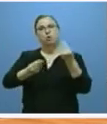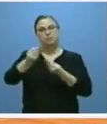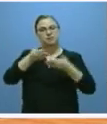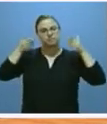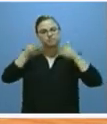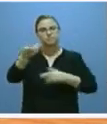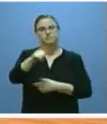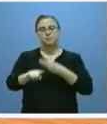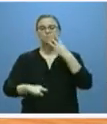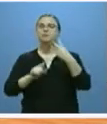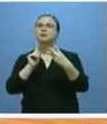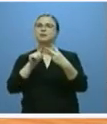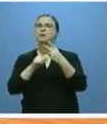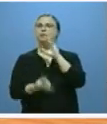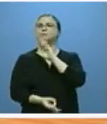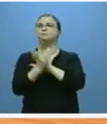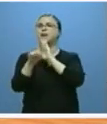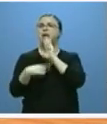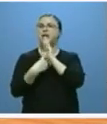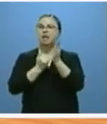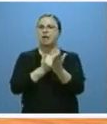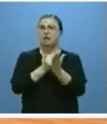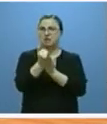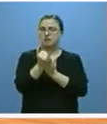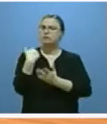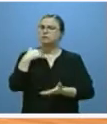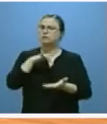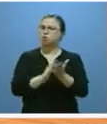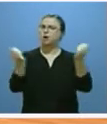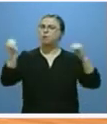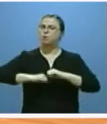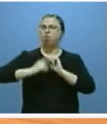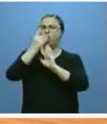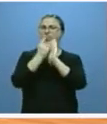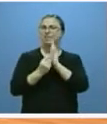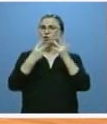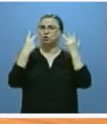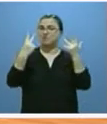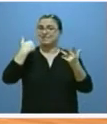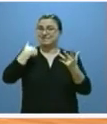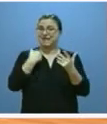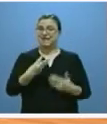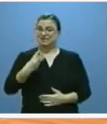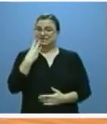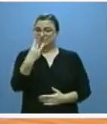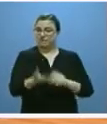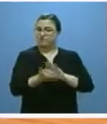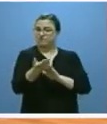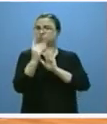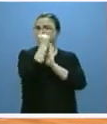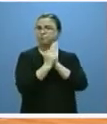es el desarrollo de la ley agraria. Tras la aprobación ya de siete decretos otros tres verán la luz en los próximos meses.